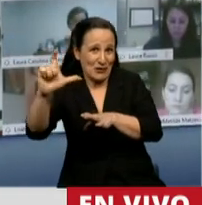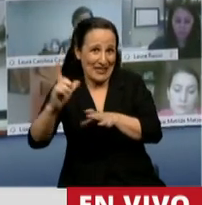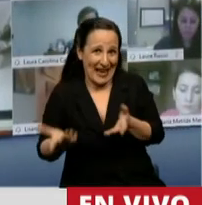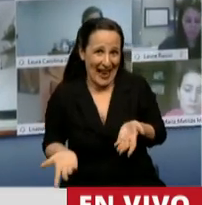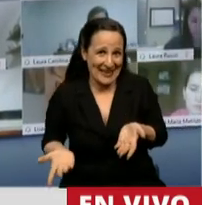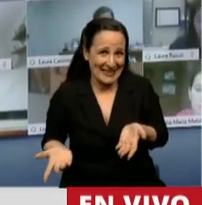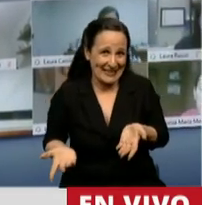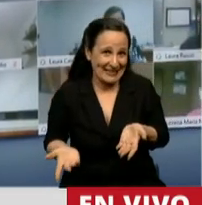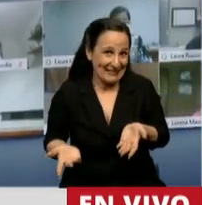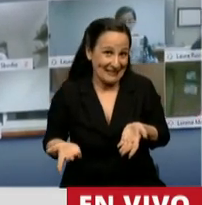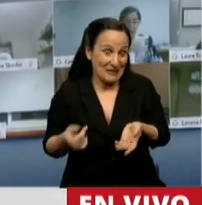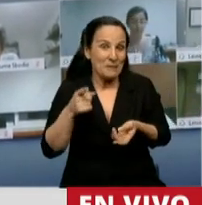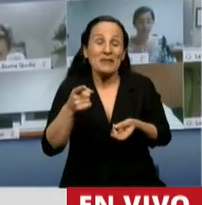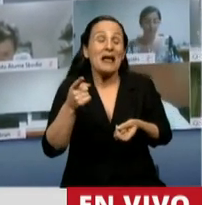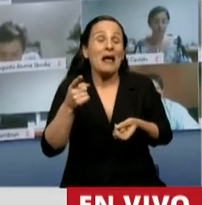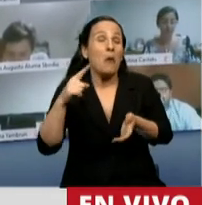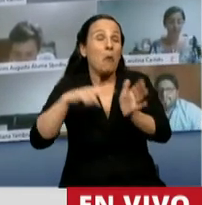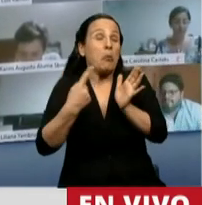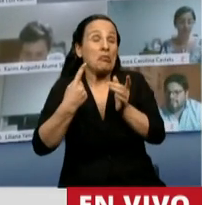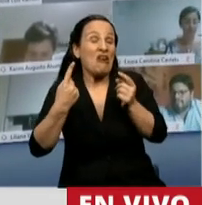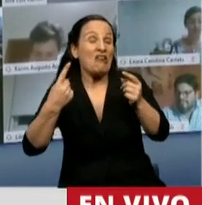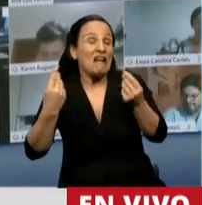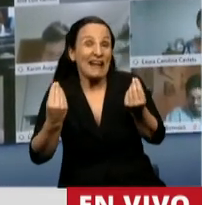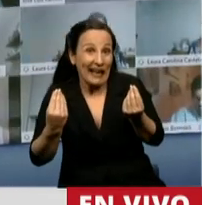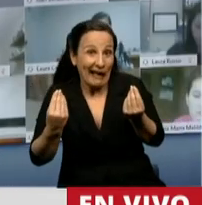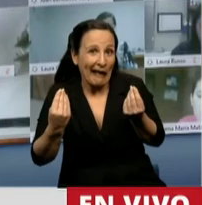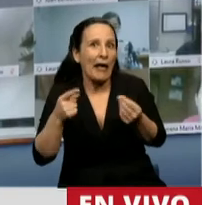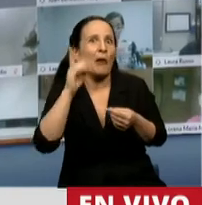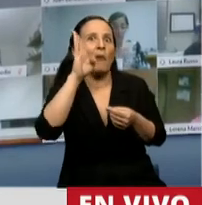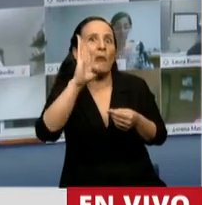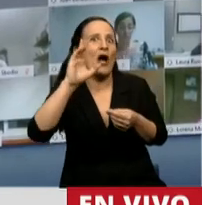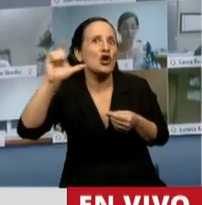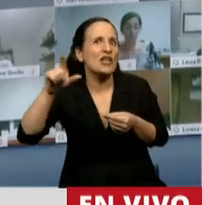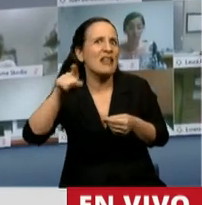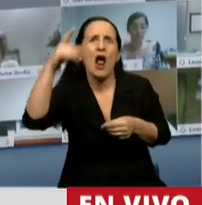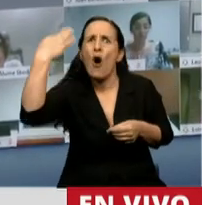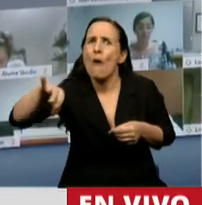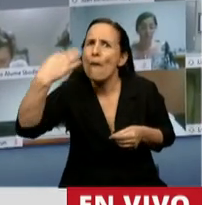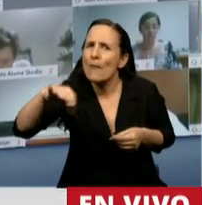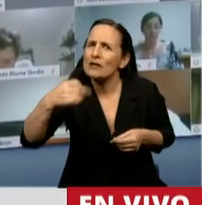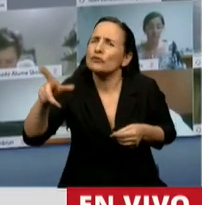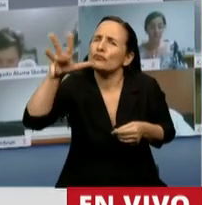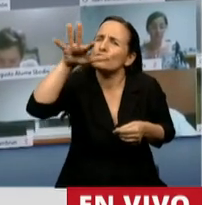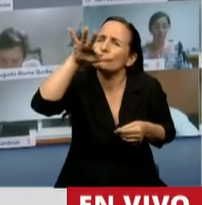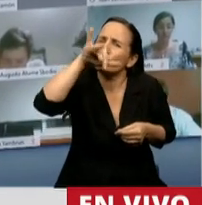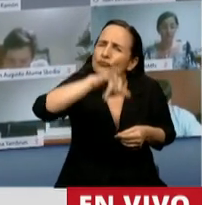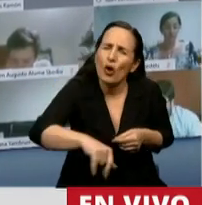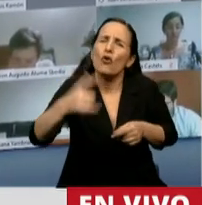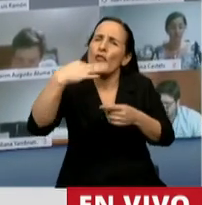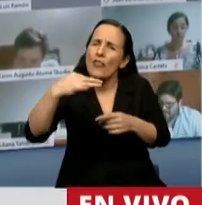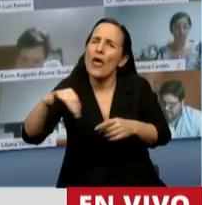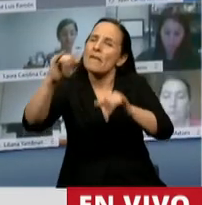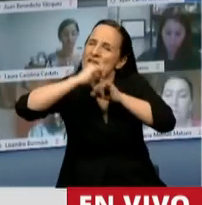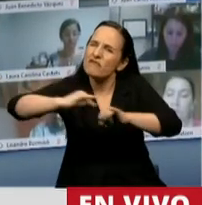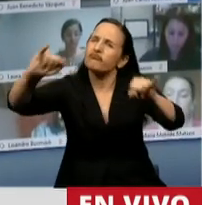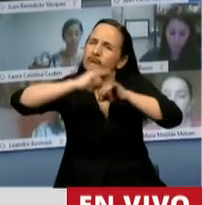con la única diferencia señor Presidente que el Banco Central tiene la obligación de día a día informarnos a los argentinos y